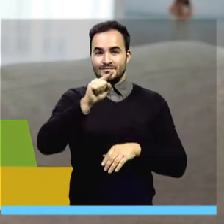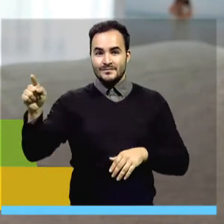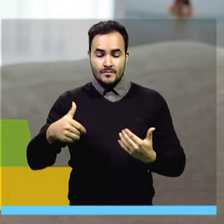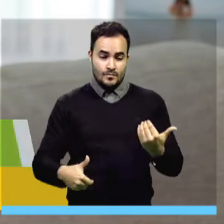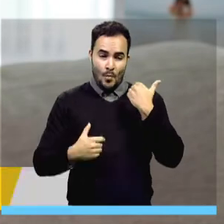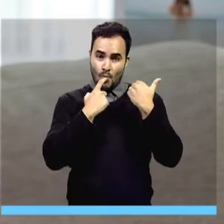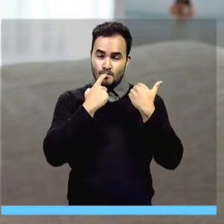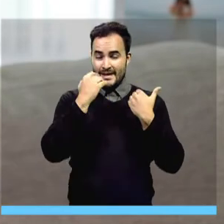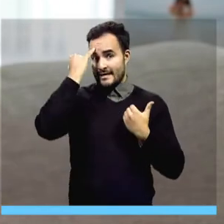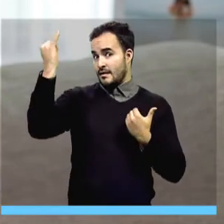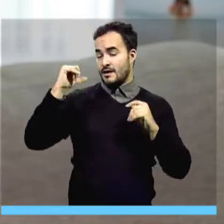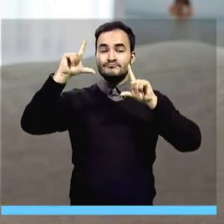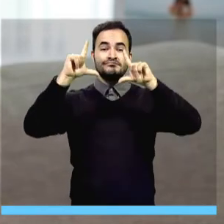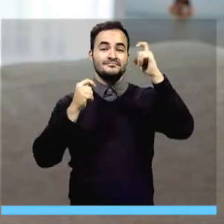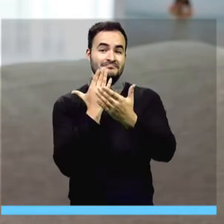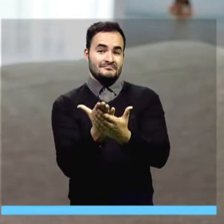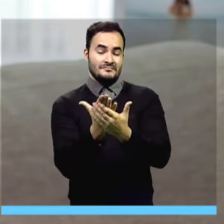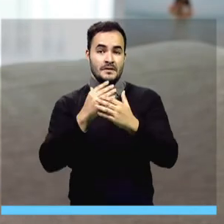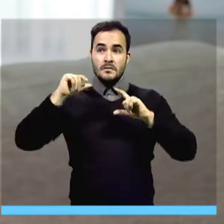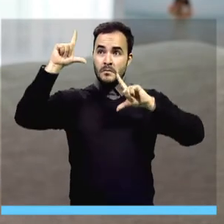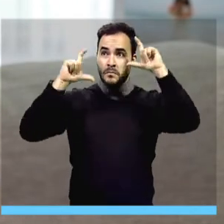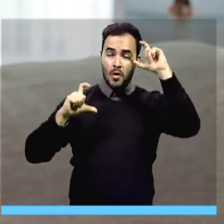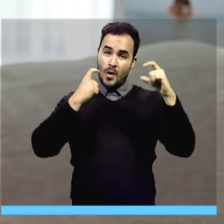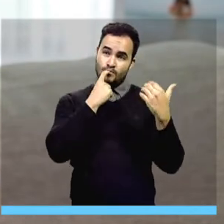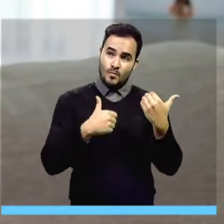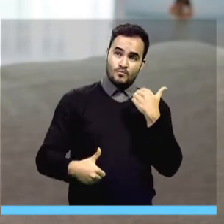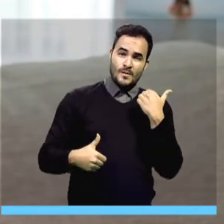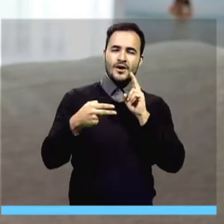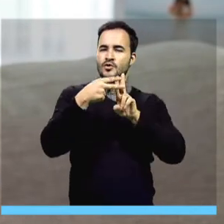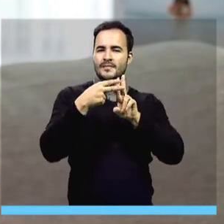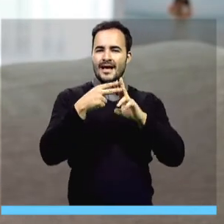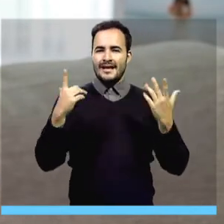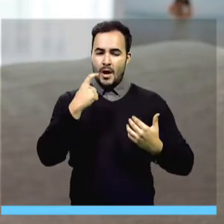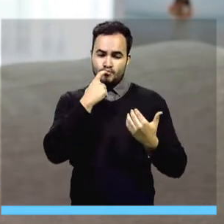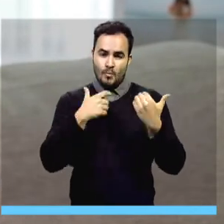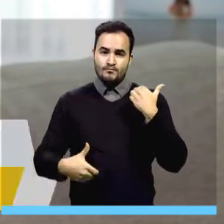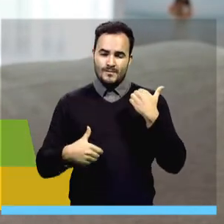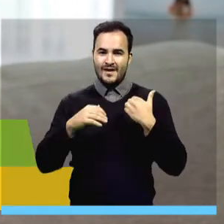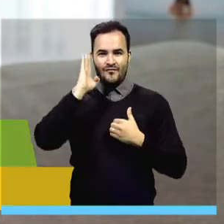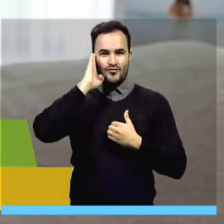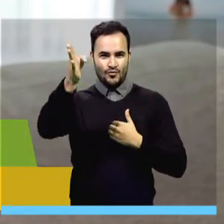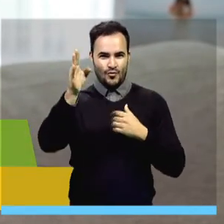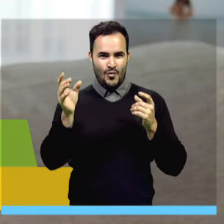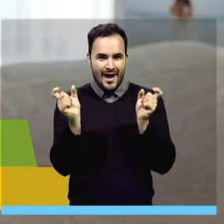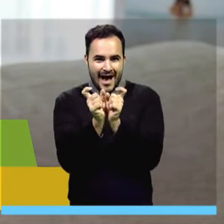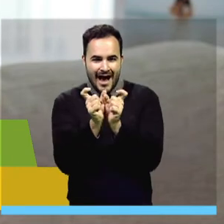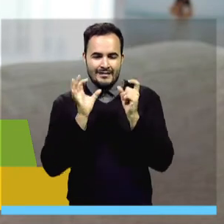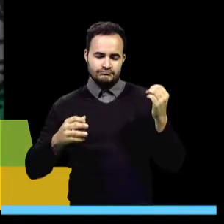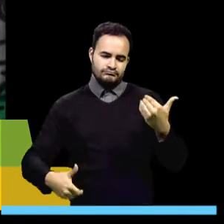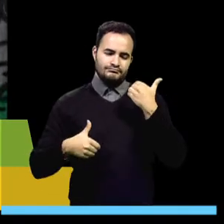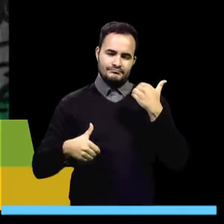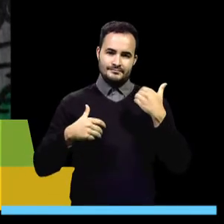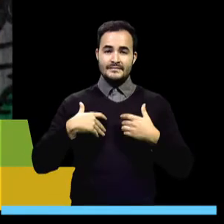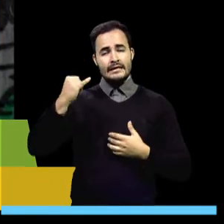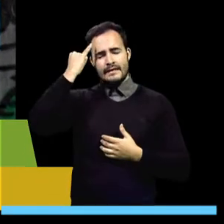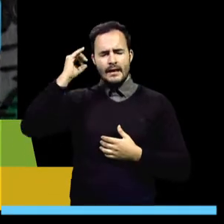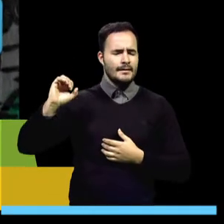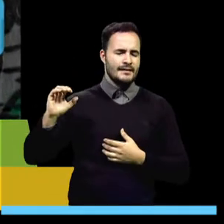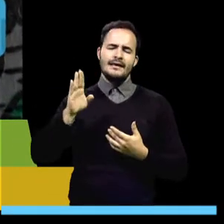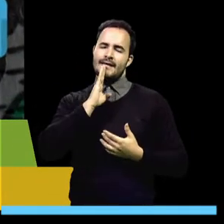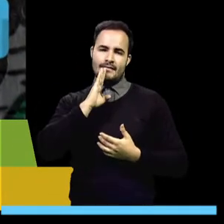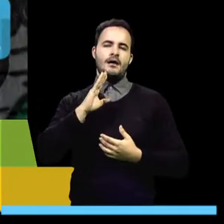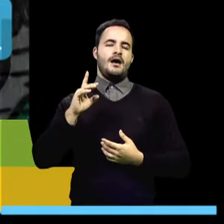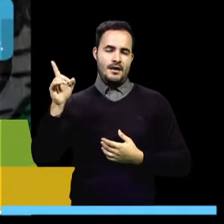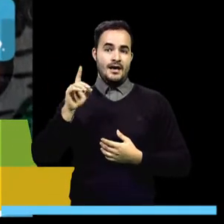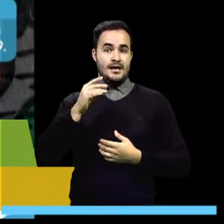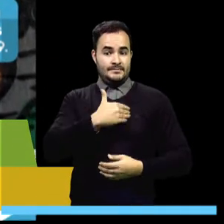a que publiquen una foto con sus bebés con el numeral Lactar es Futuro, esta es una iniciativa liderada por